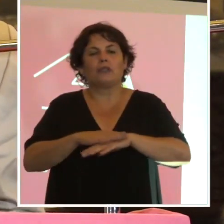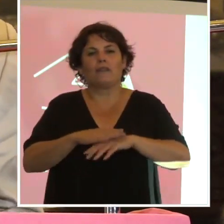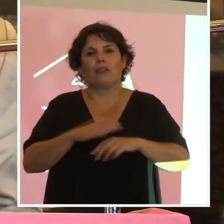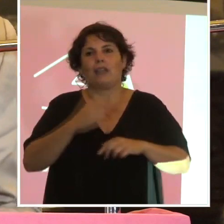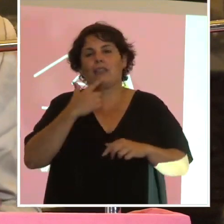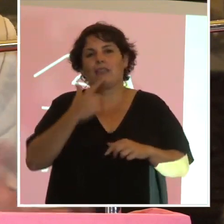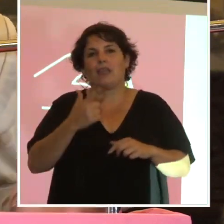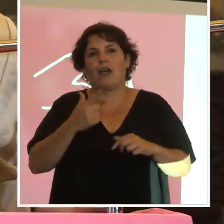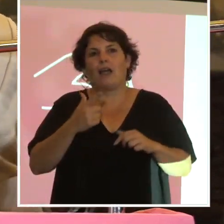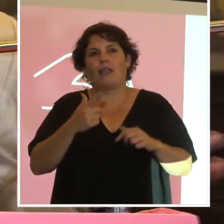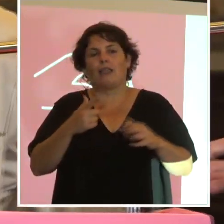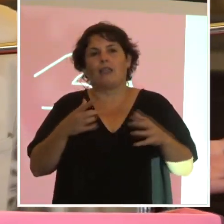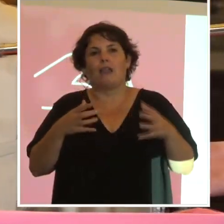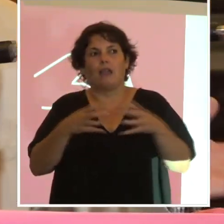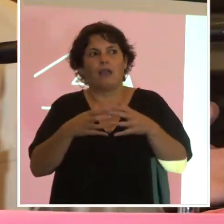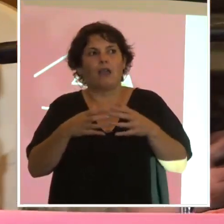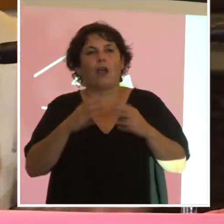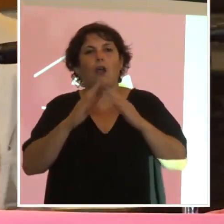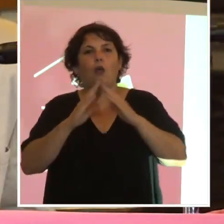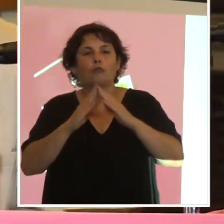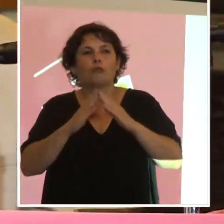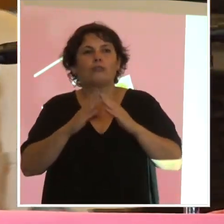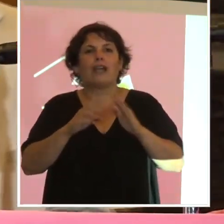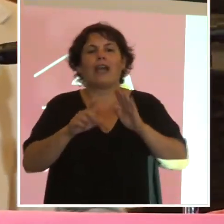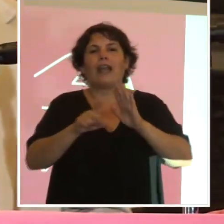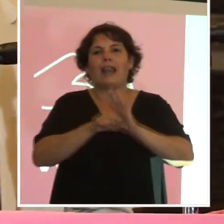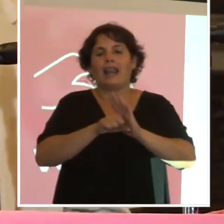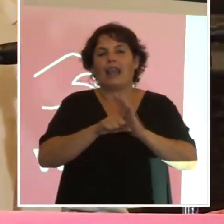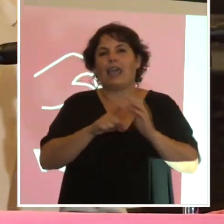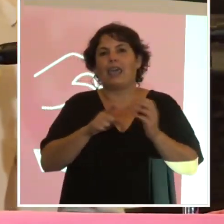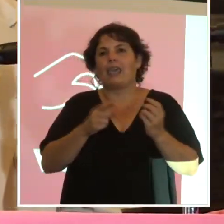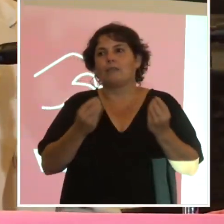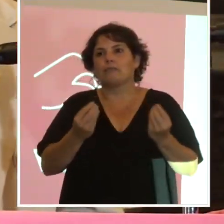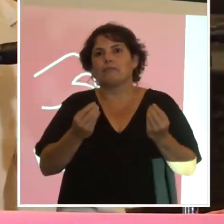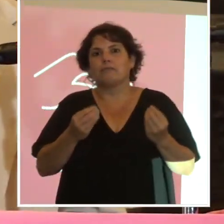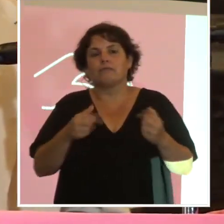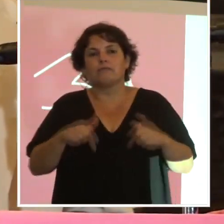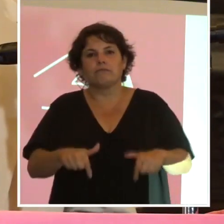y no se nos consultó, así que esta ley no es el resultado de las consultas.